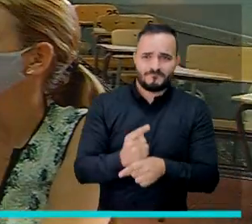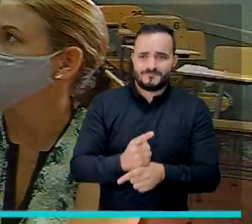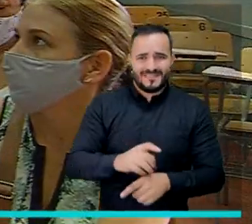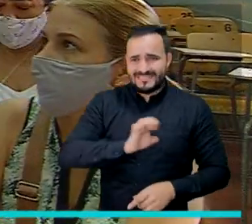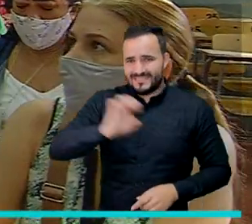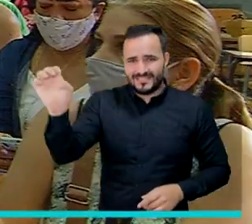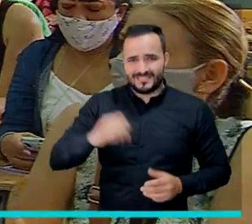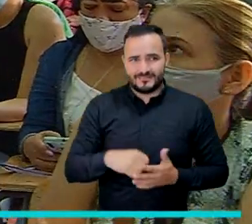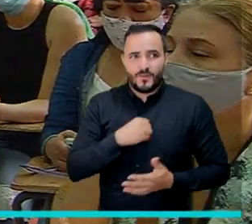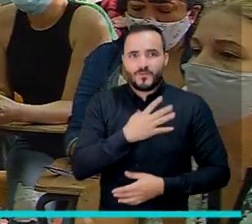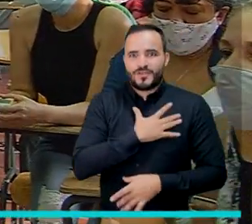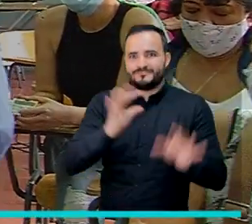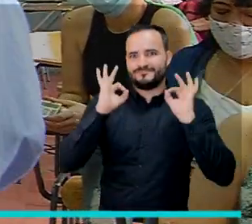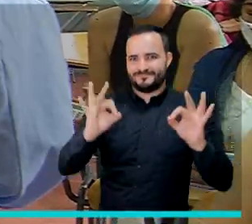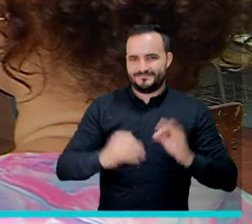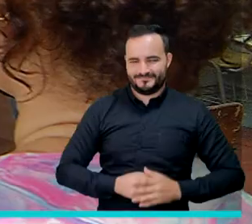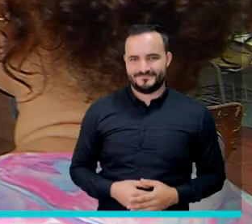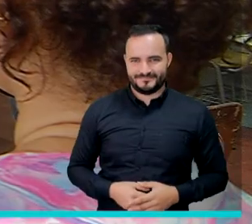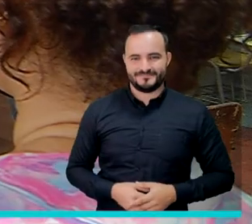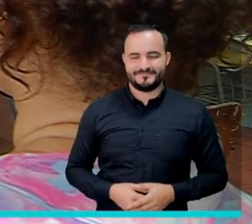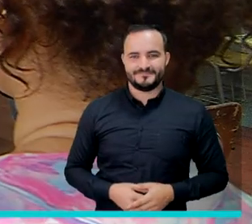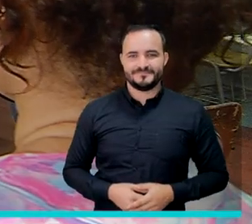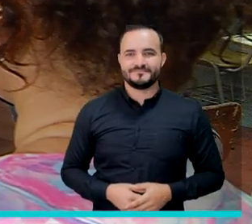una muy buena oportunidad.